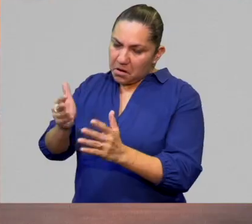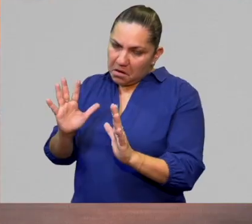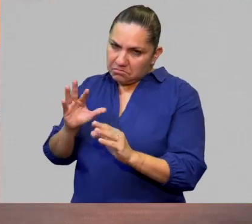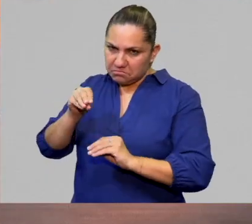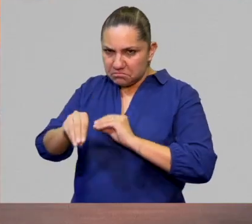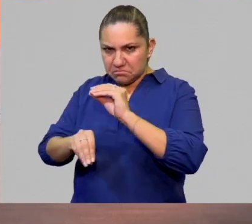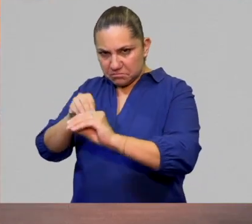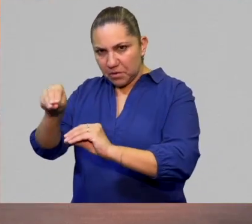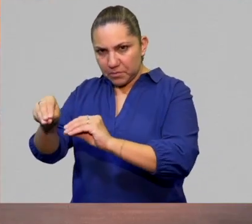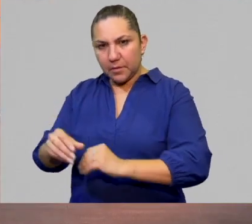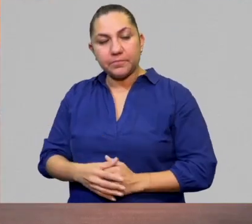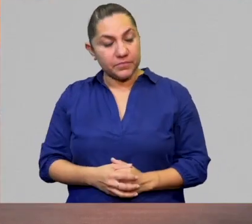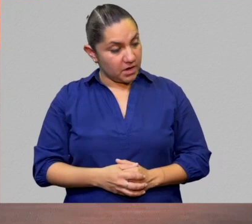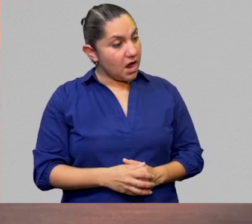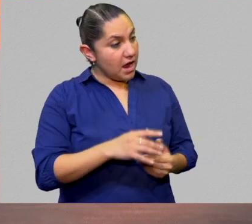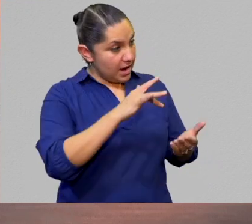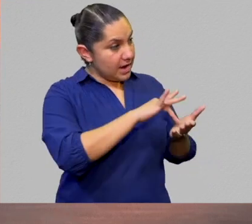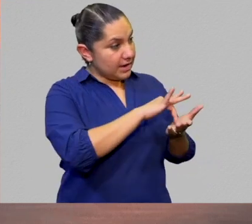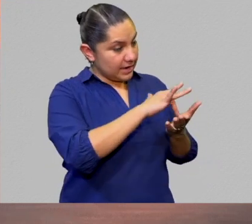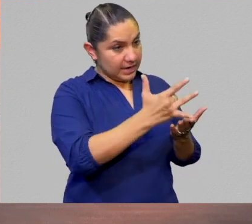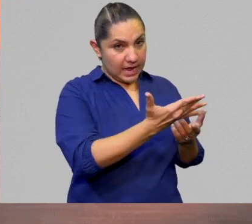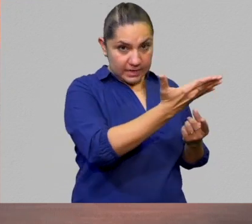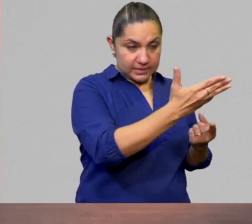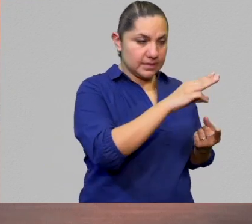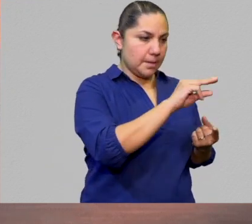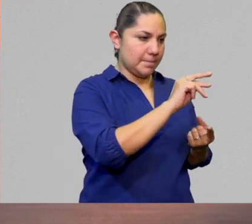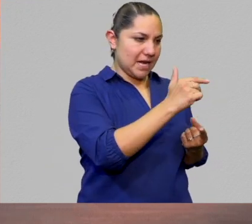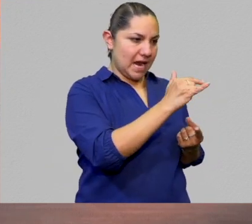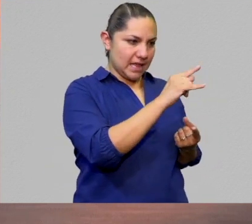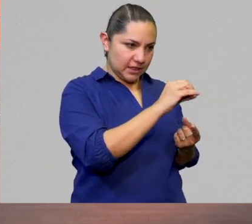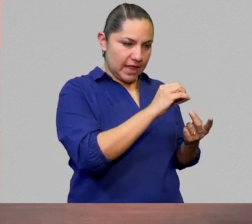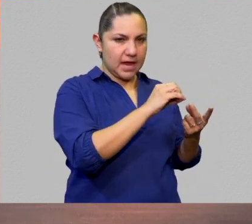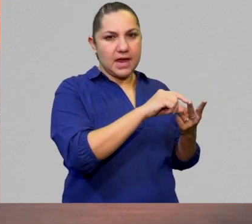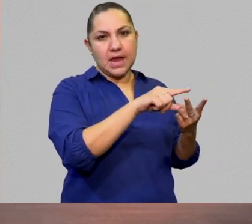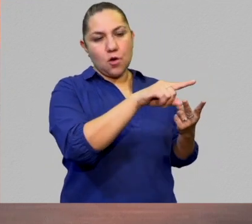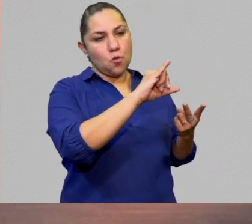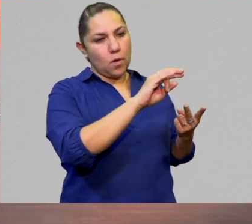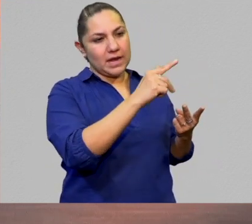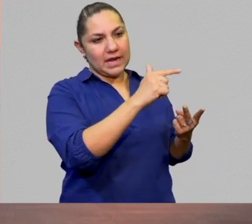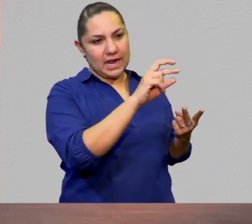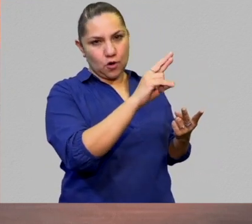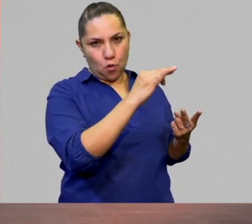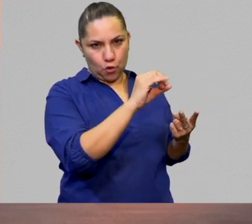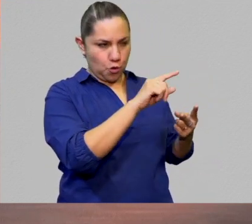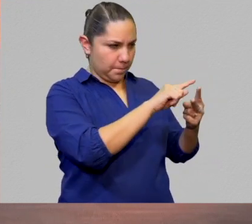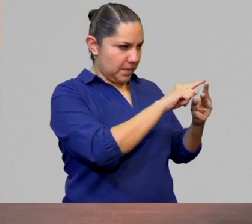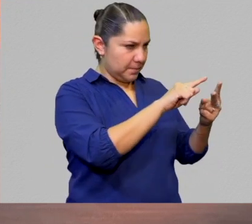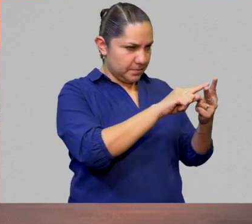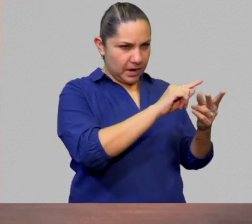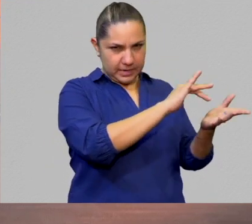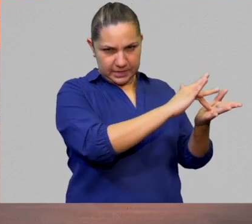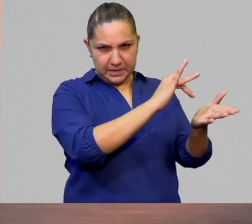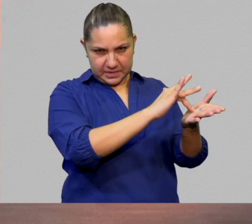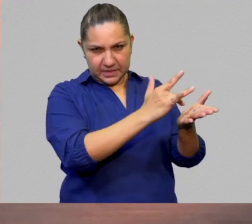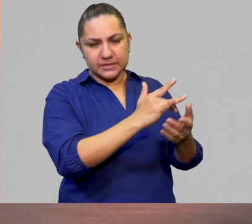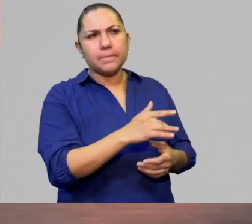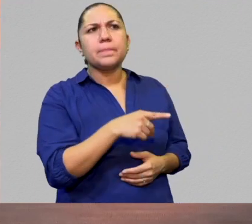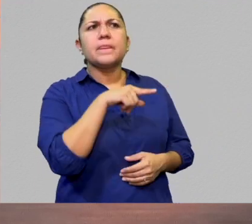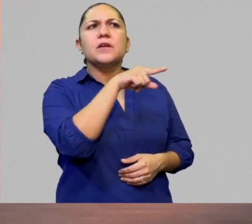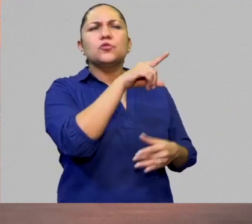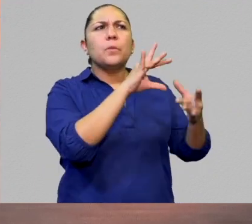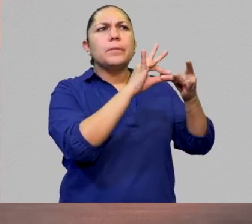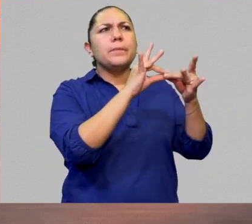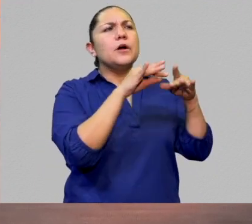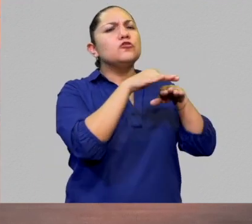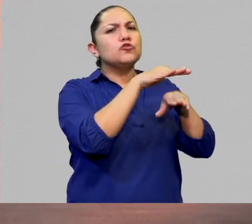Juan Gregorio. Hablando de esta forma de llevar lo oral, lo que se